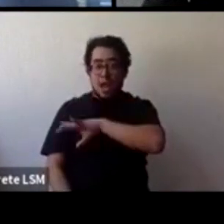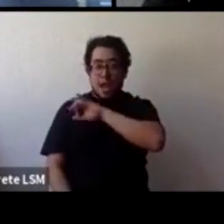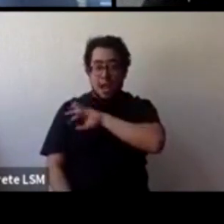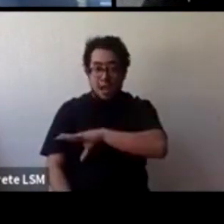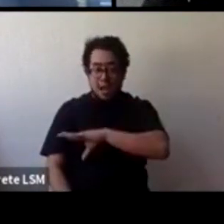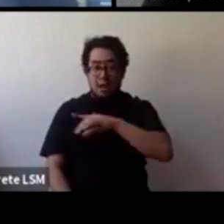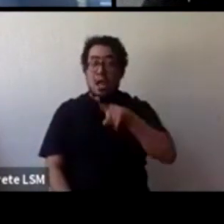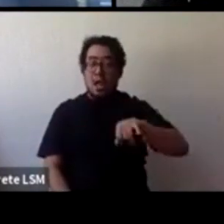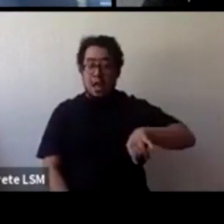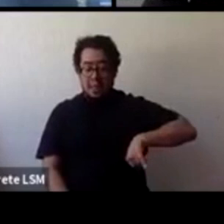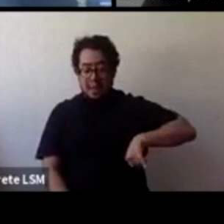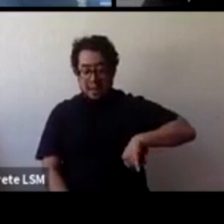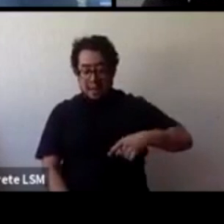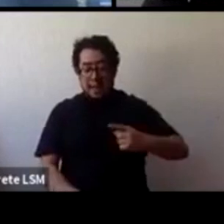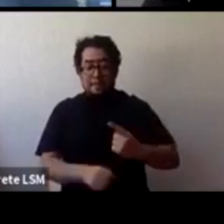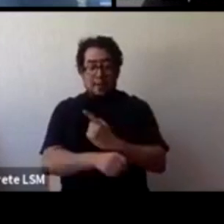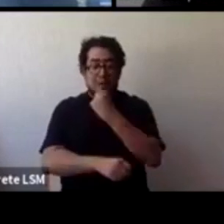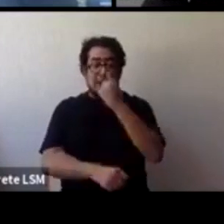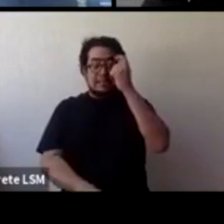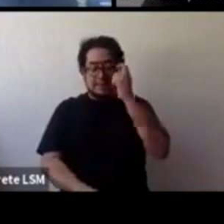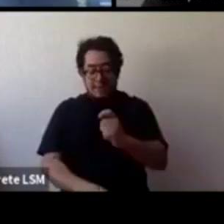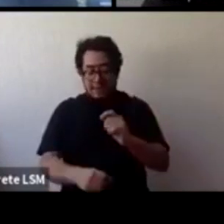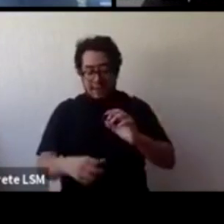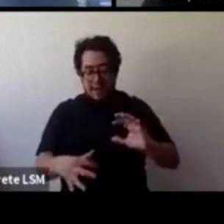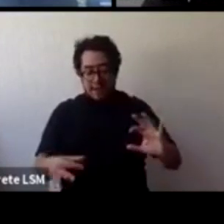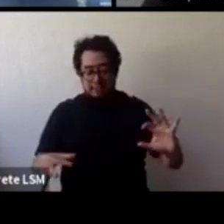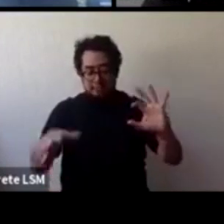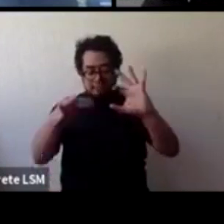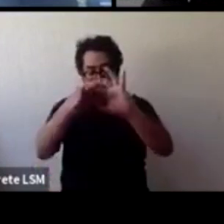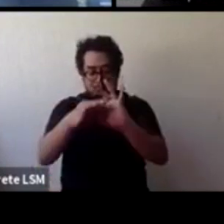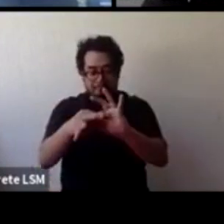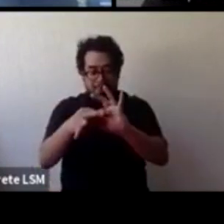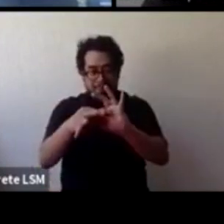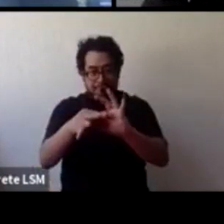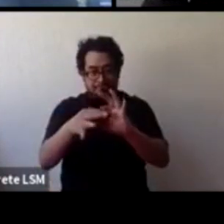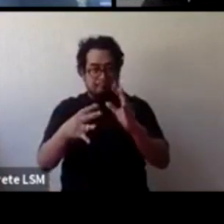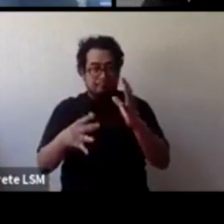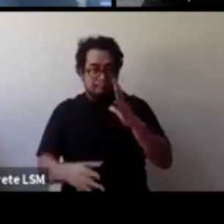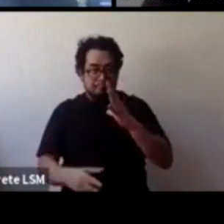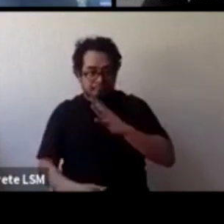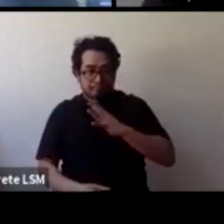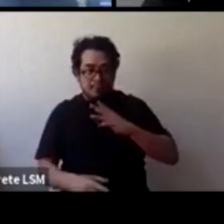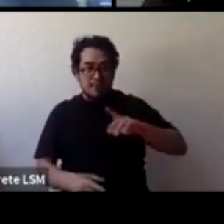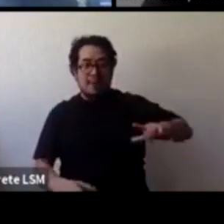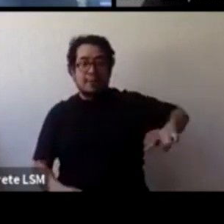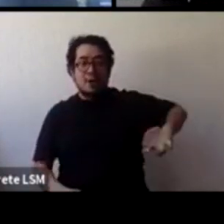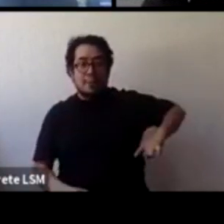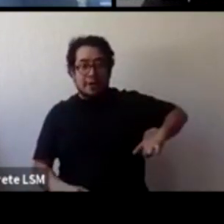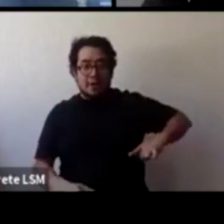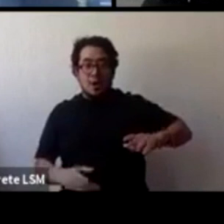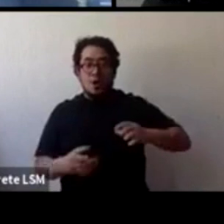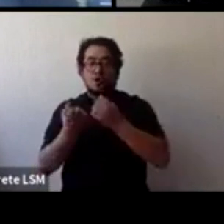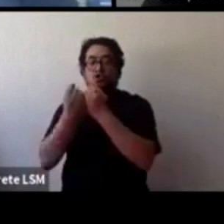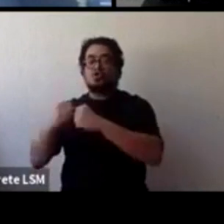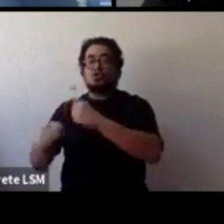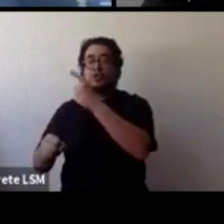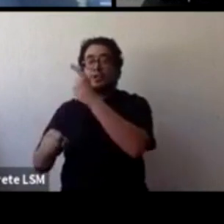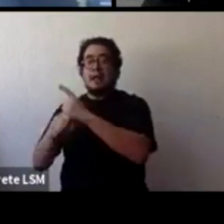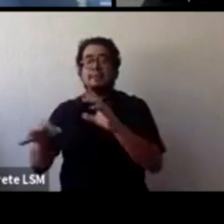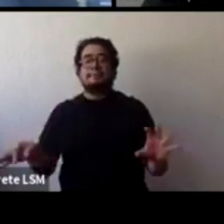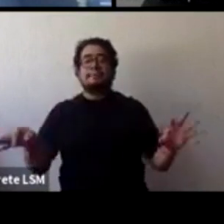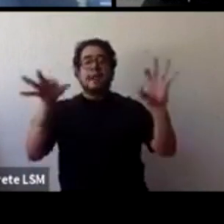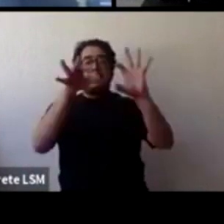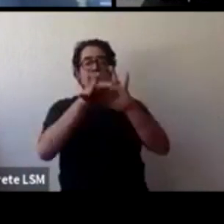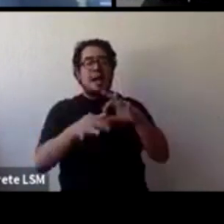es un modelo de colaboración entre el gobierno y la sociedad civil en donde el gobierno se encarga incluso del proceso judicial